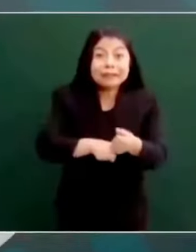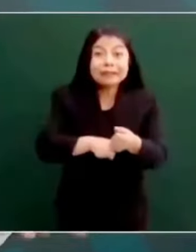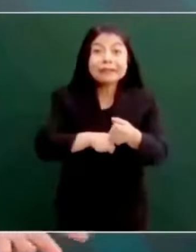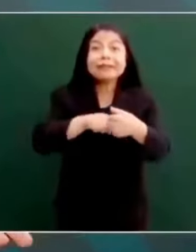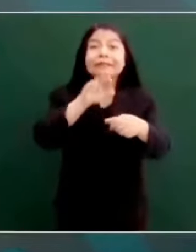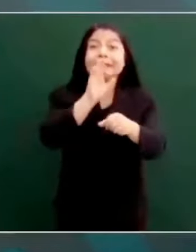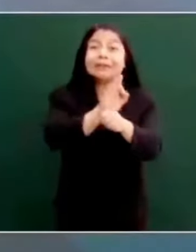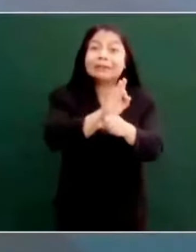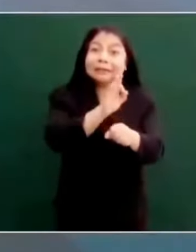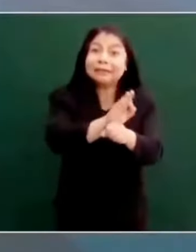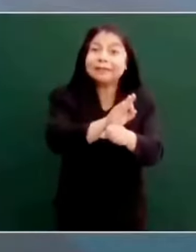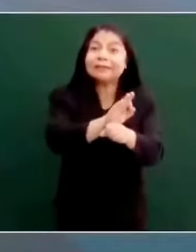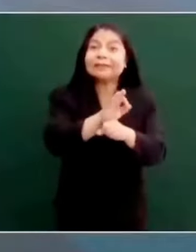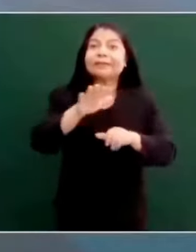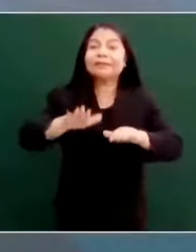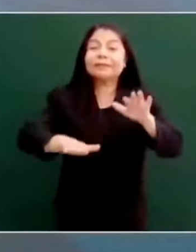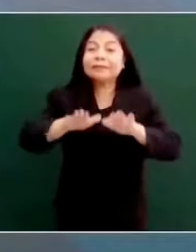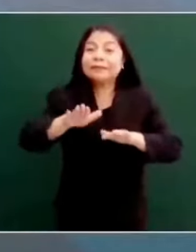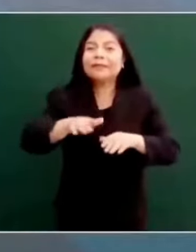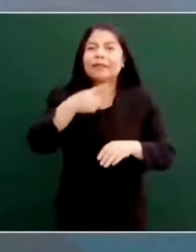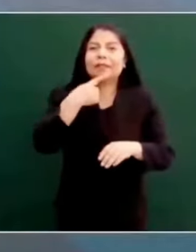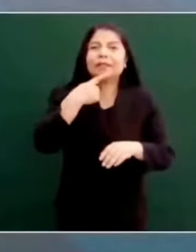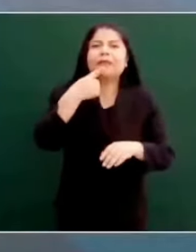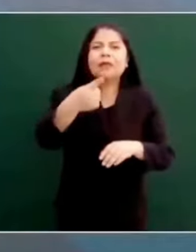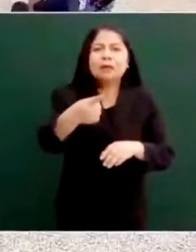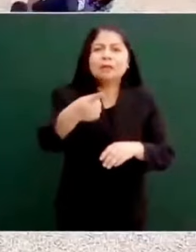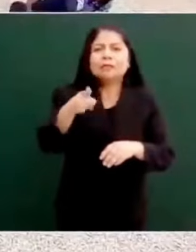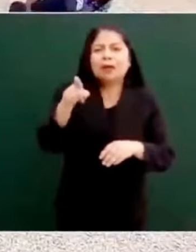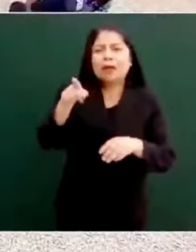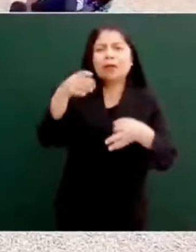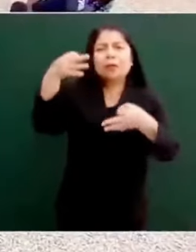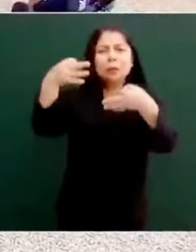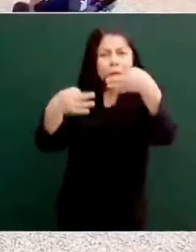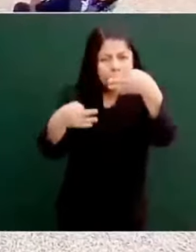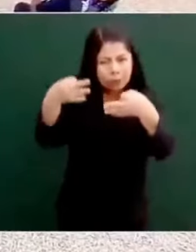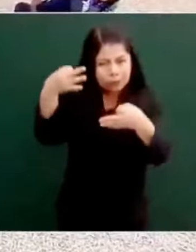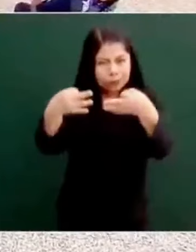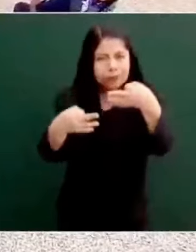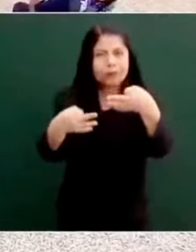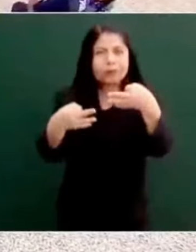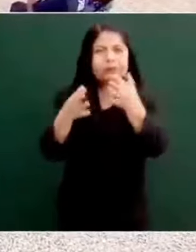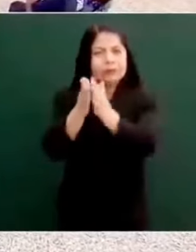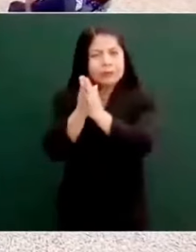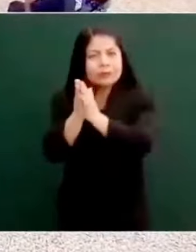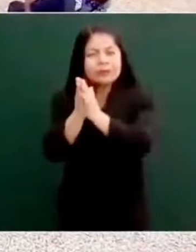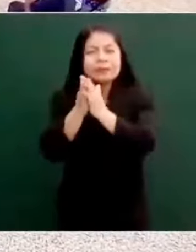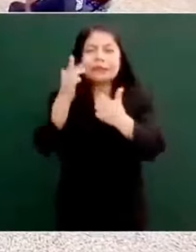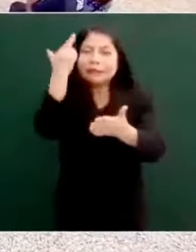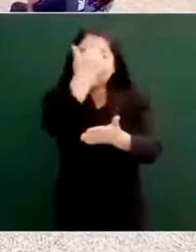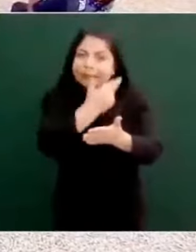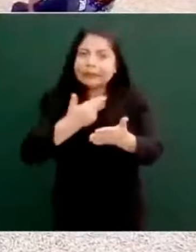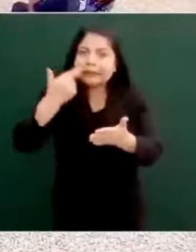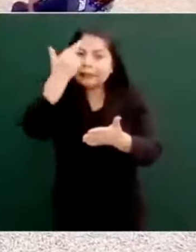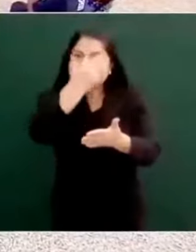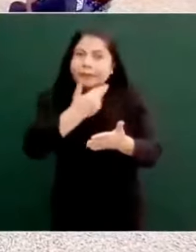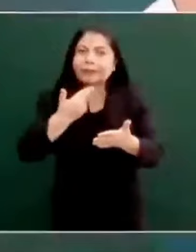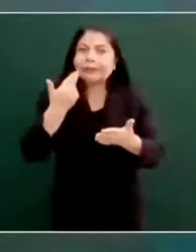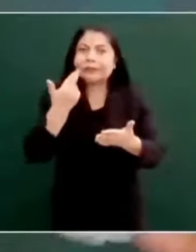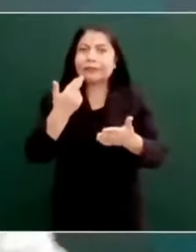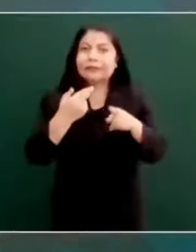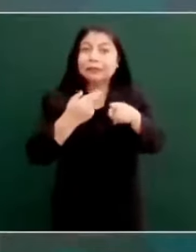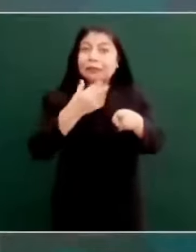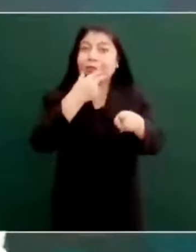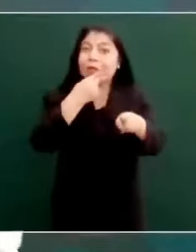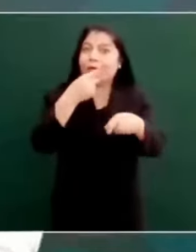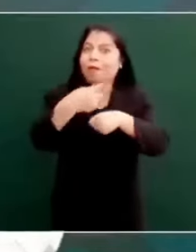el juez, pídale que revise el caso, nos va a meter en un problema,